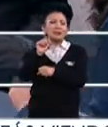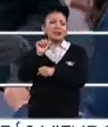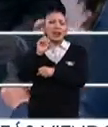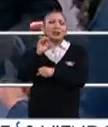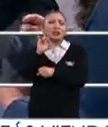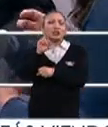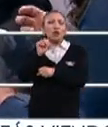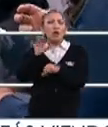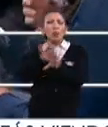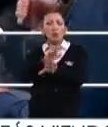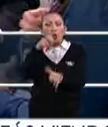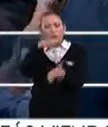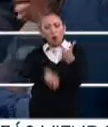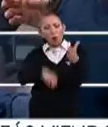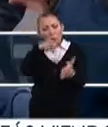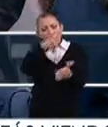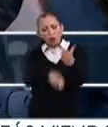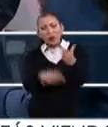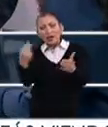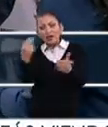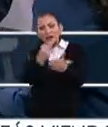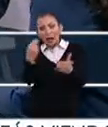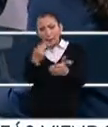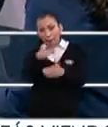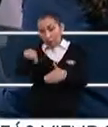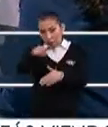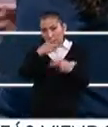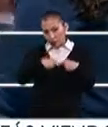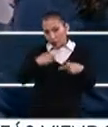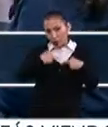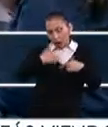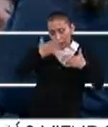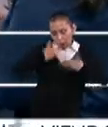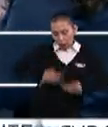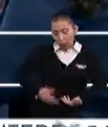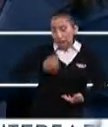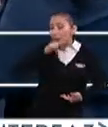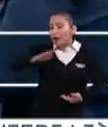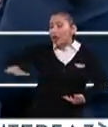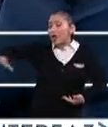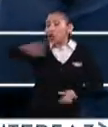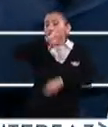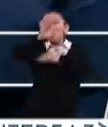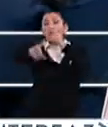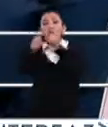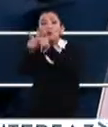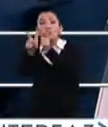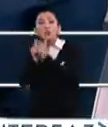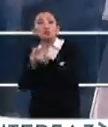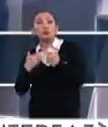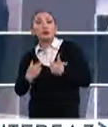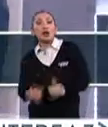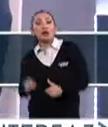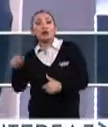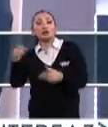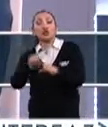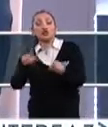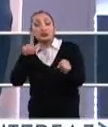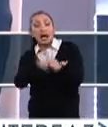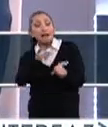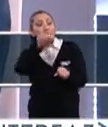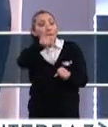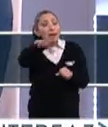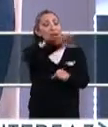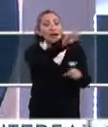ajustes y cambios que requerimos, no solo las personas, sino las sociedades, los grupos humanos, pero también los sistemas